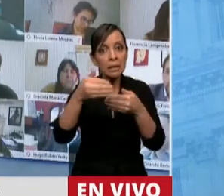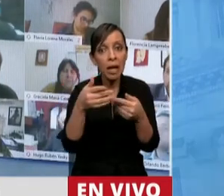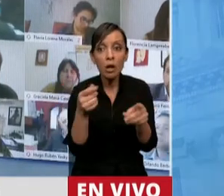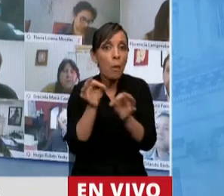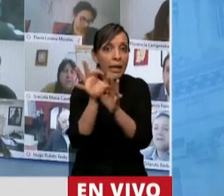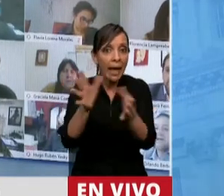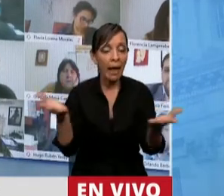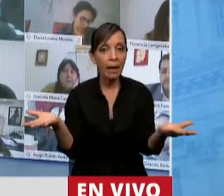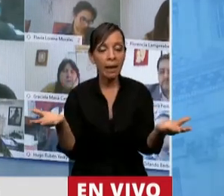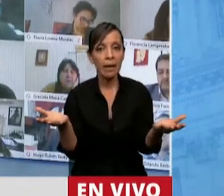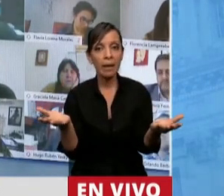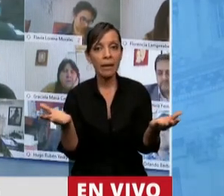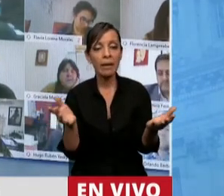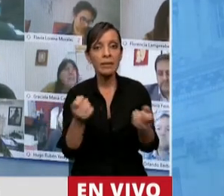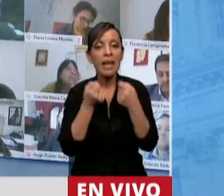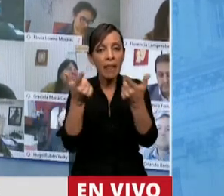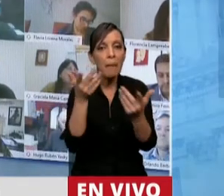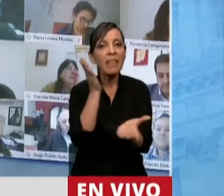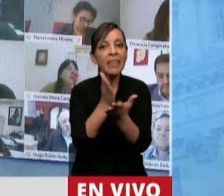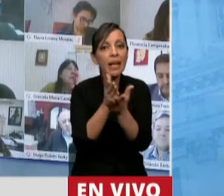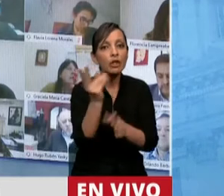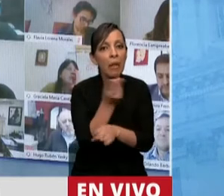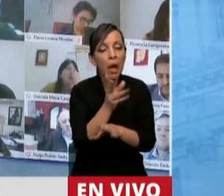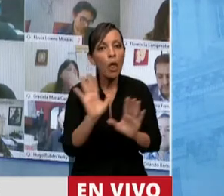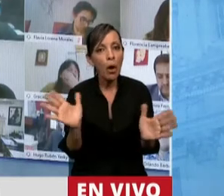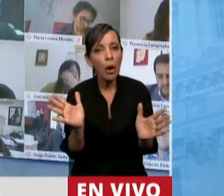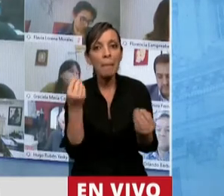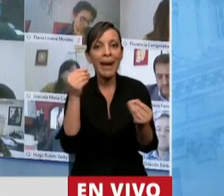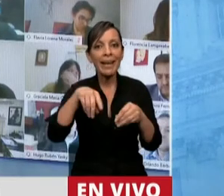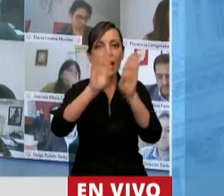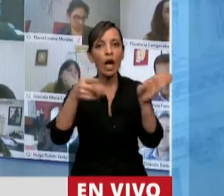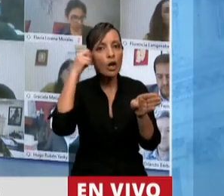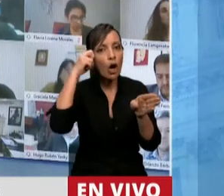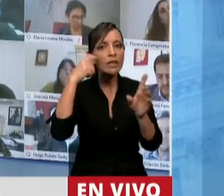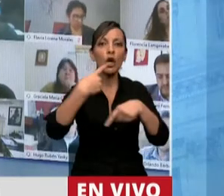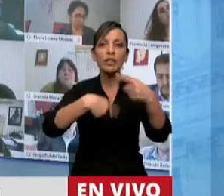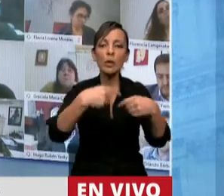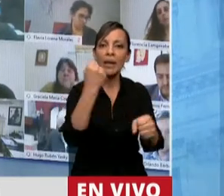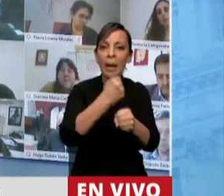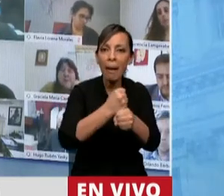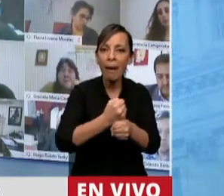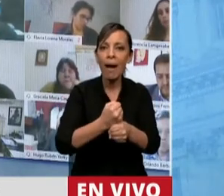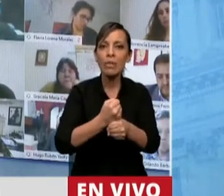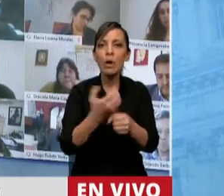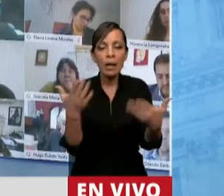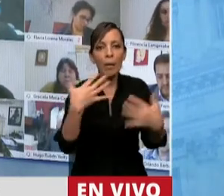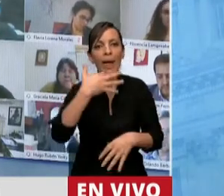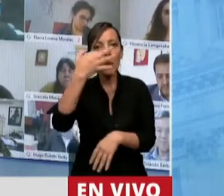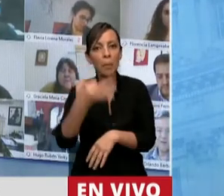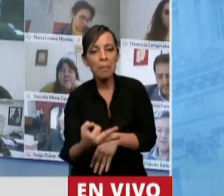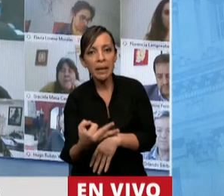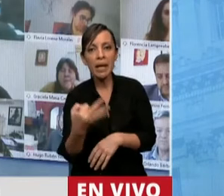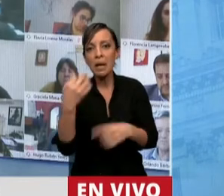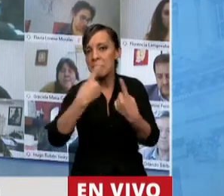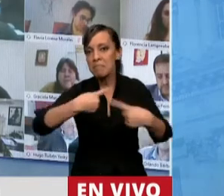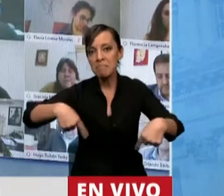quisieran. O sea, se aseguraban los derechos de ambas partes para que este Congreso funcione, para que finalmente pudiera cumplir con